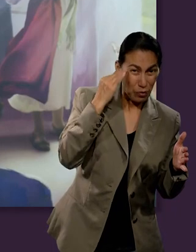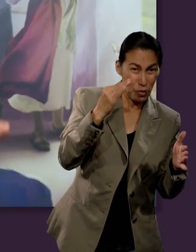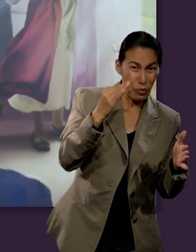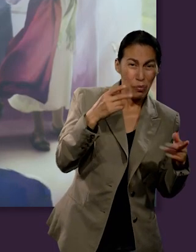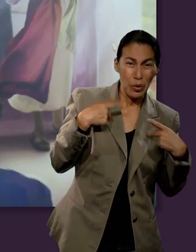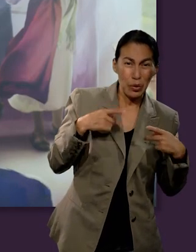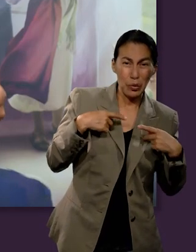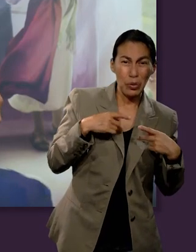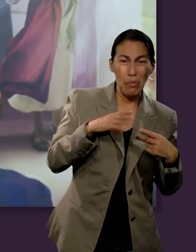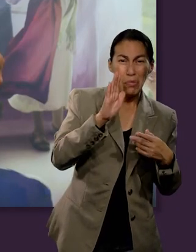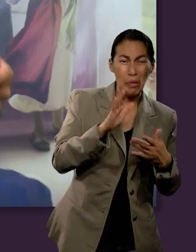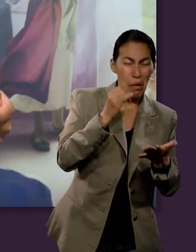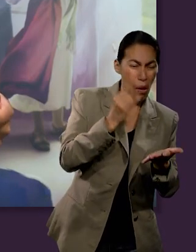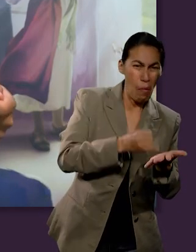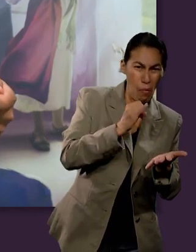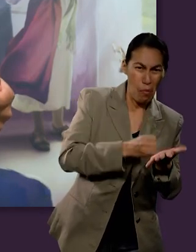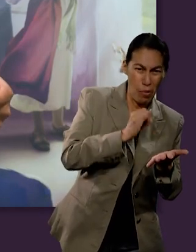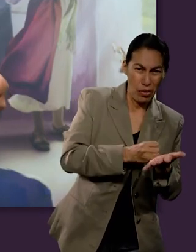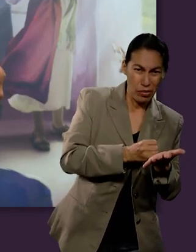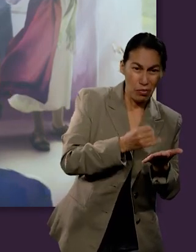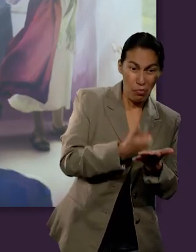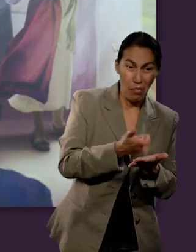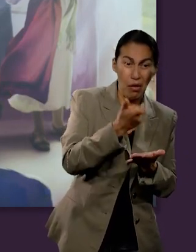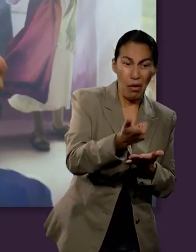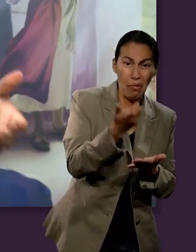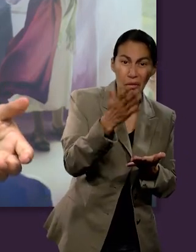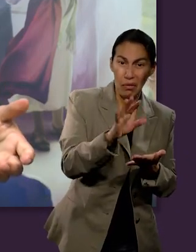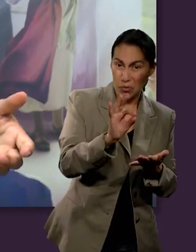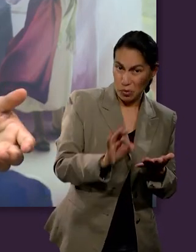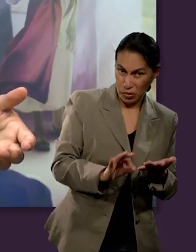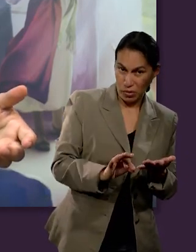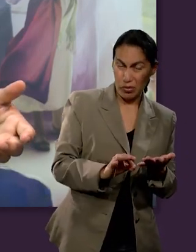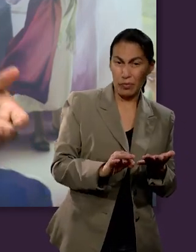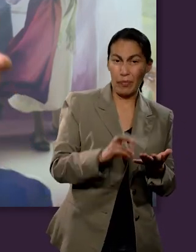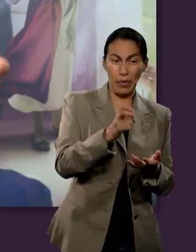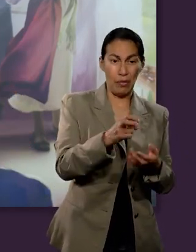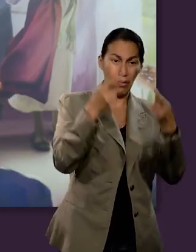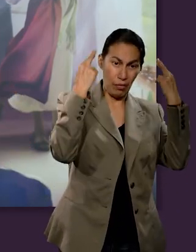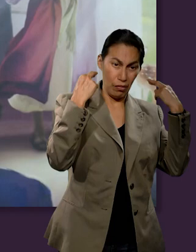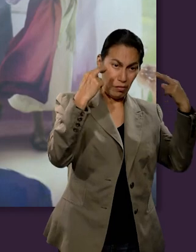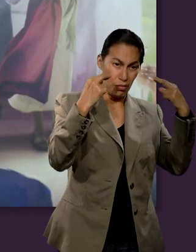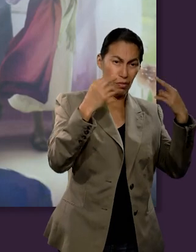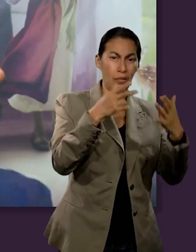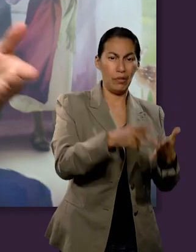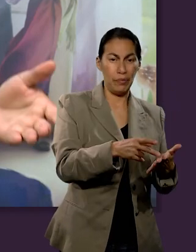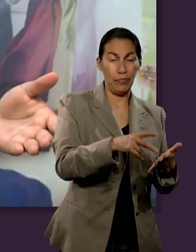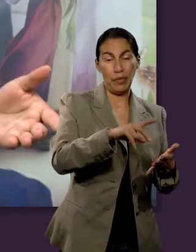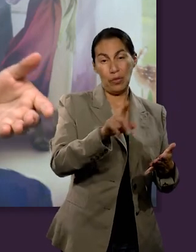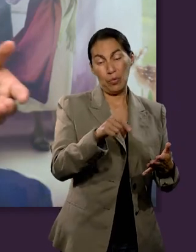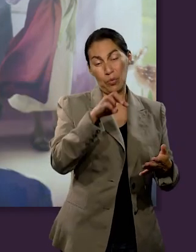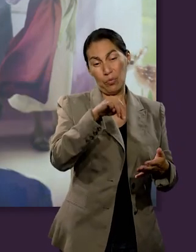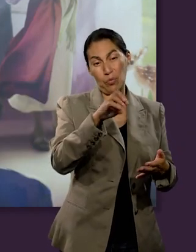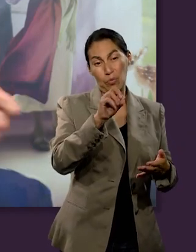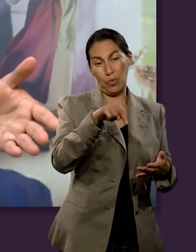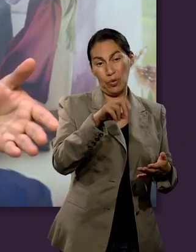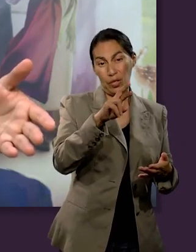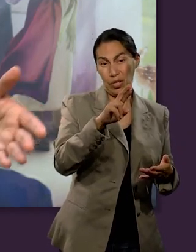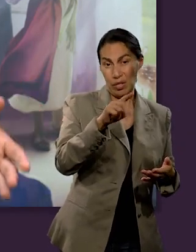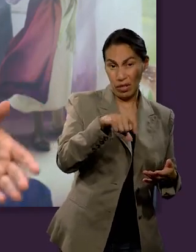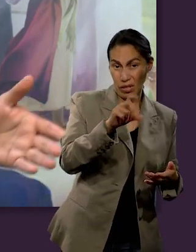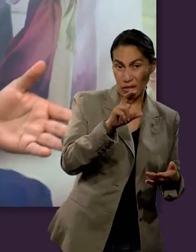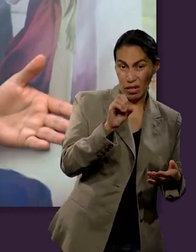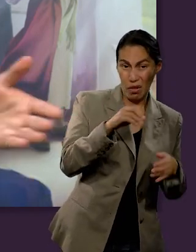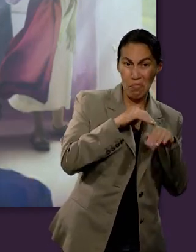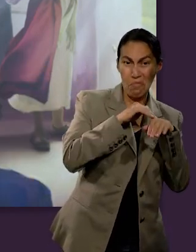el pueblo daba un diezmo casi que como impuesto y era justamente para sostener el reinado.